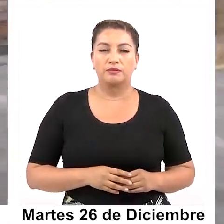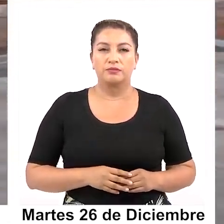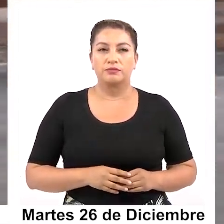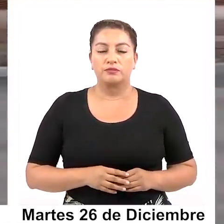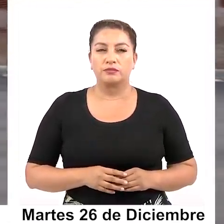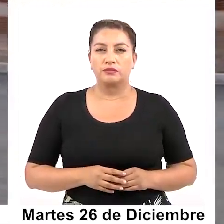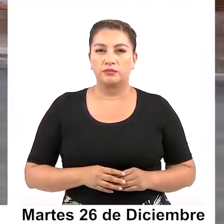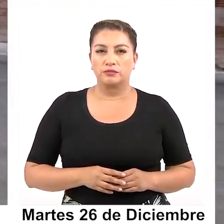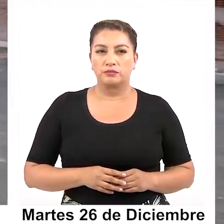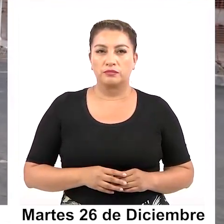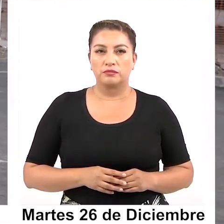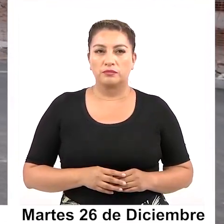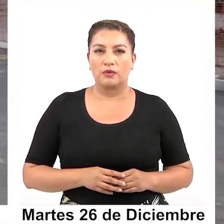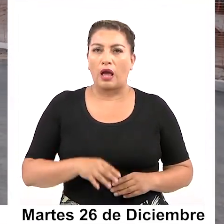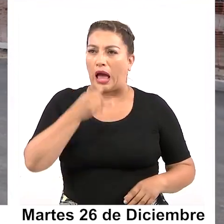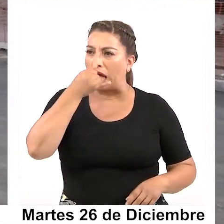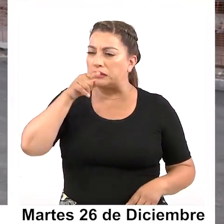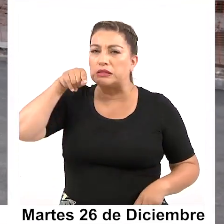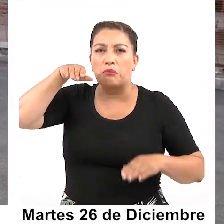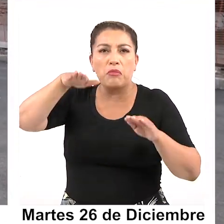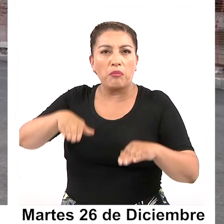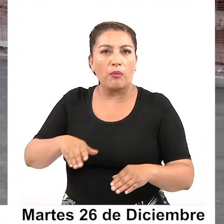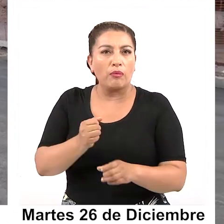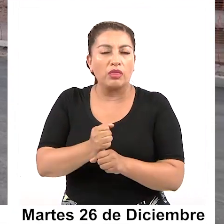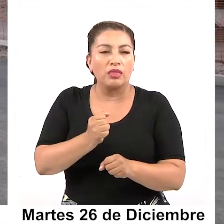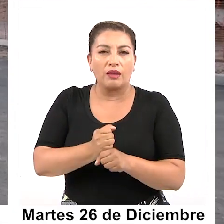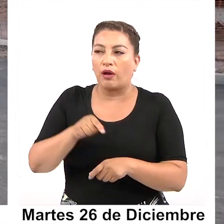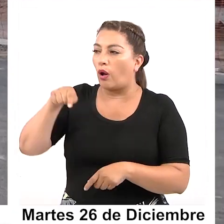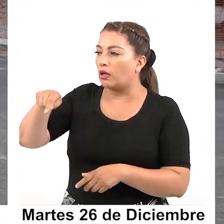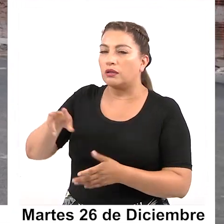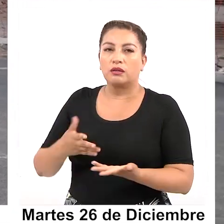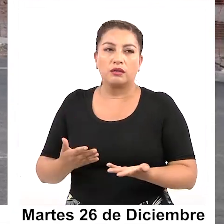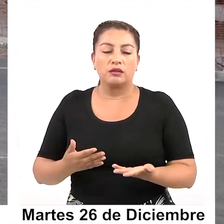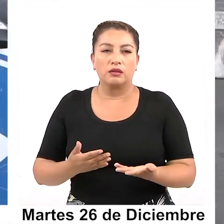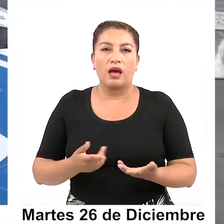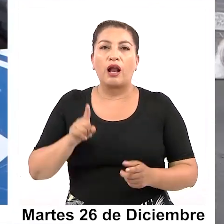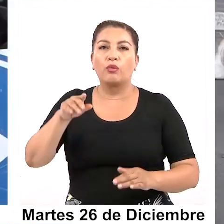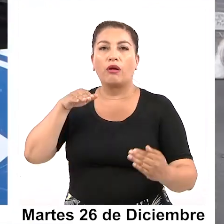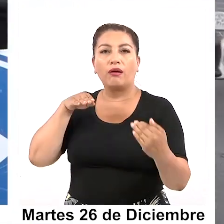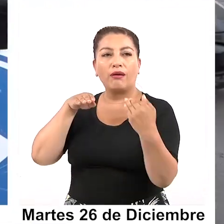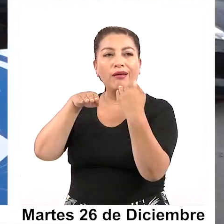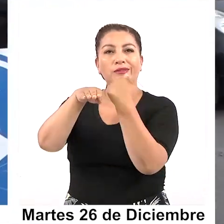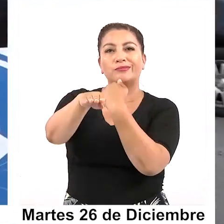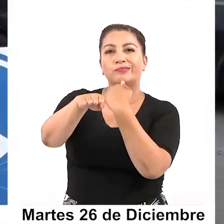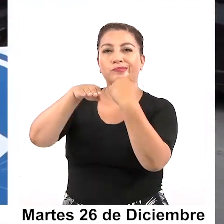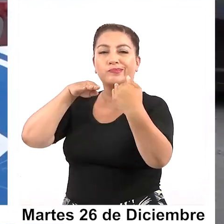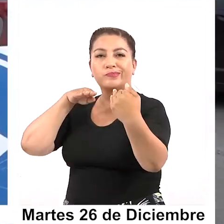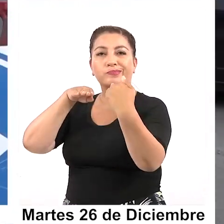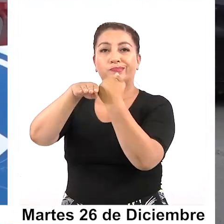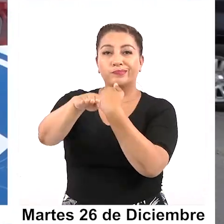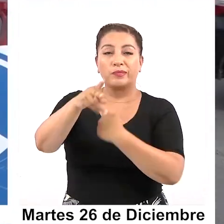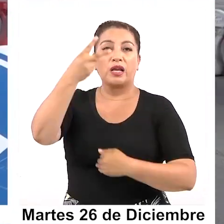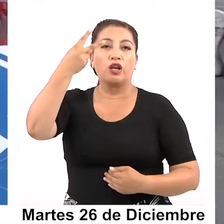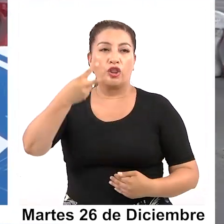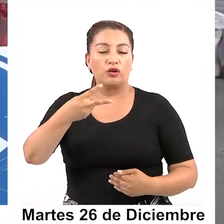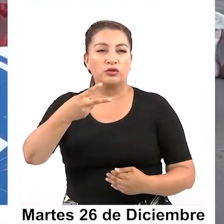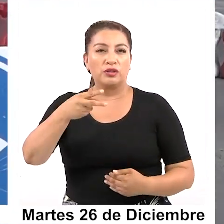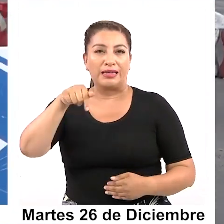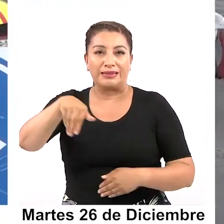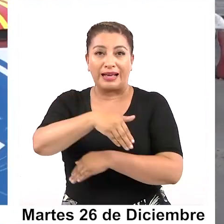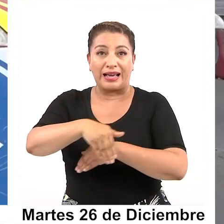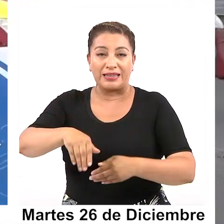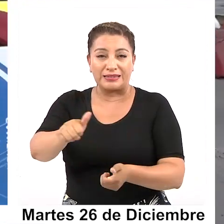Hemos estado bastante tiempo en esta forma de trabajar con vías reversibles, este caso, por ejemplo, tenemos una bidireccionalidad en Salitrera Victoria